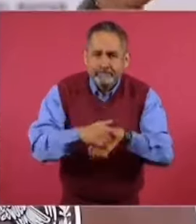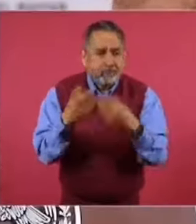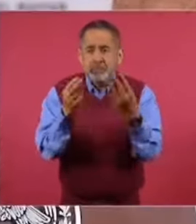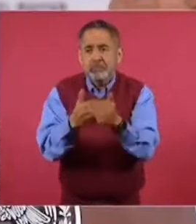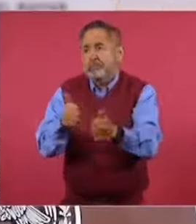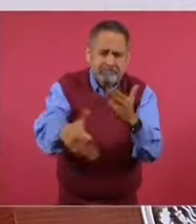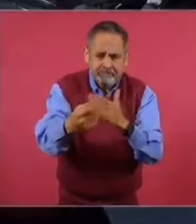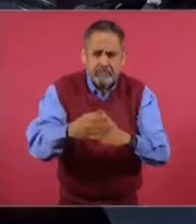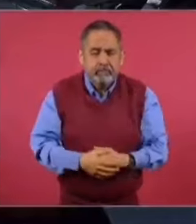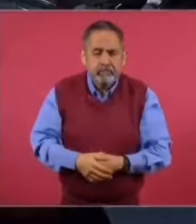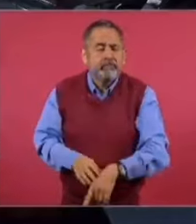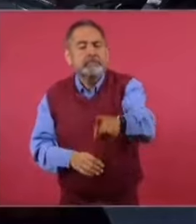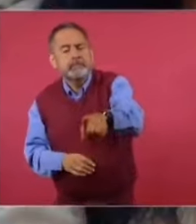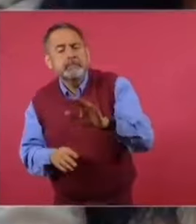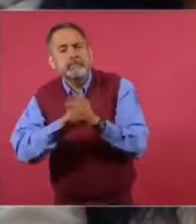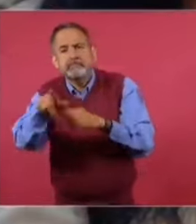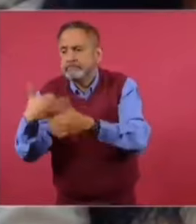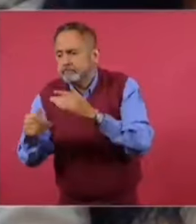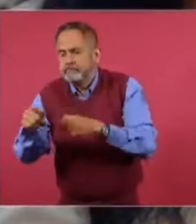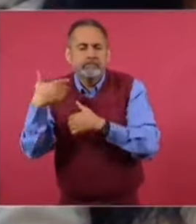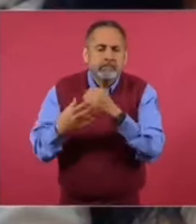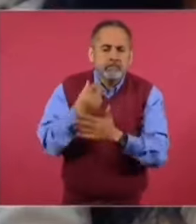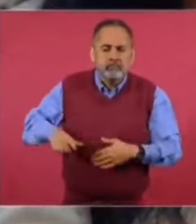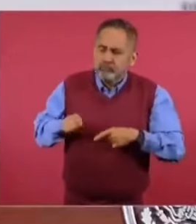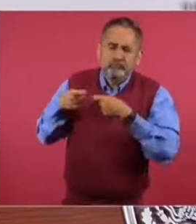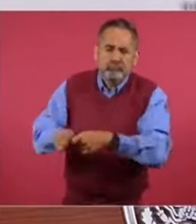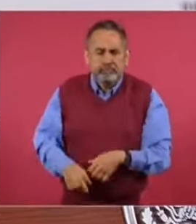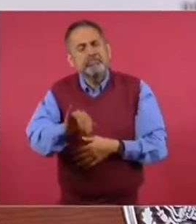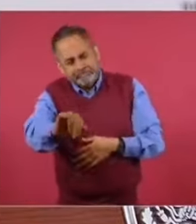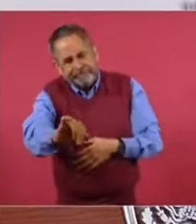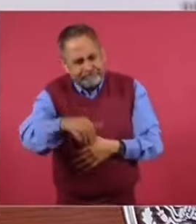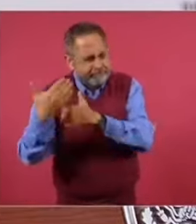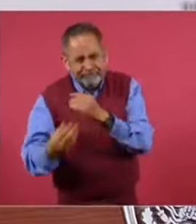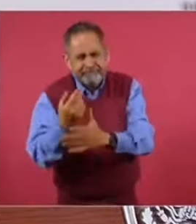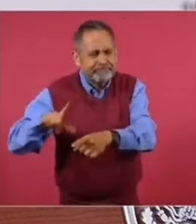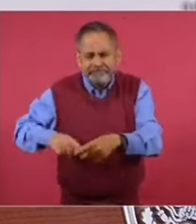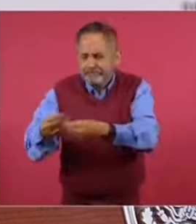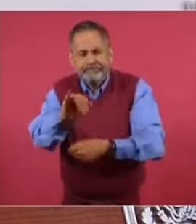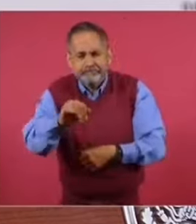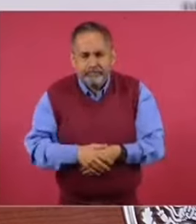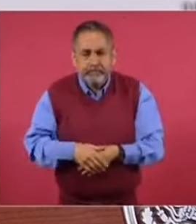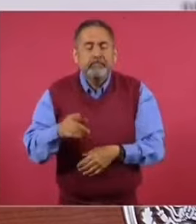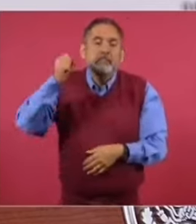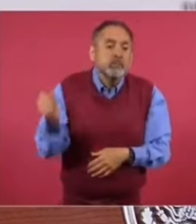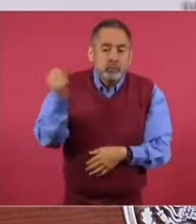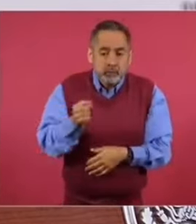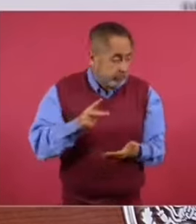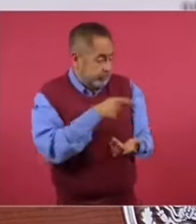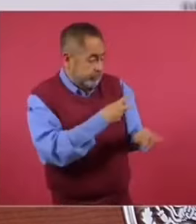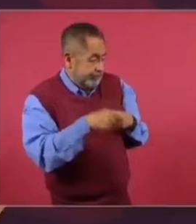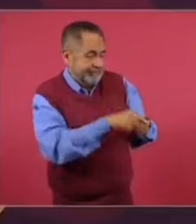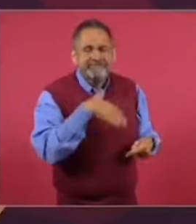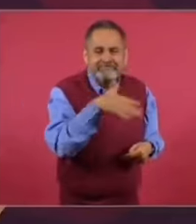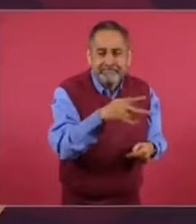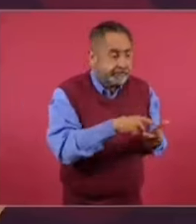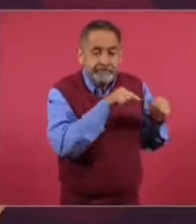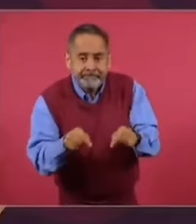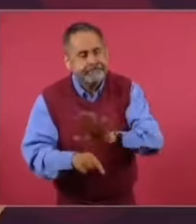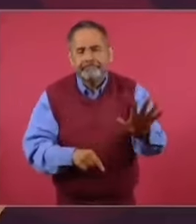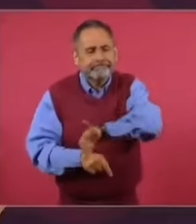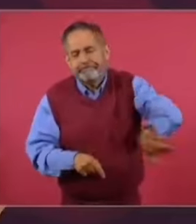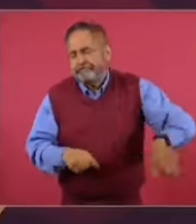Porque es mucho el atraso. ¿No se está pendiente? lo va a heredar al nuevo gobierno? Sí, afortunadamente, no regresaron los corruptos. O no van a regresar.